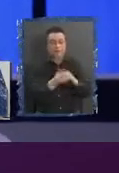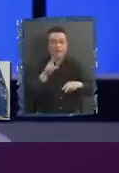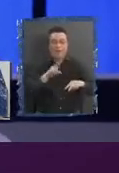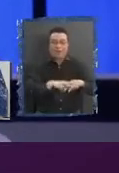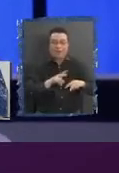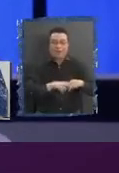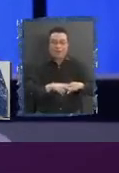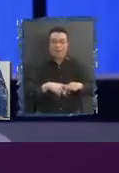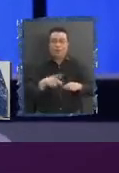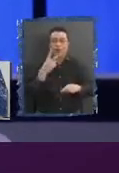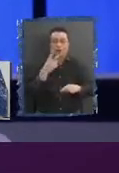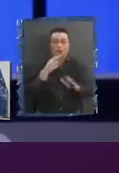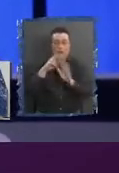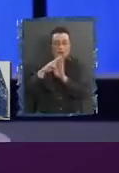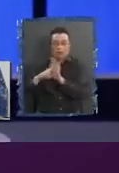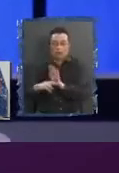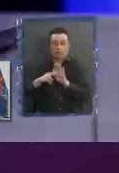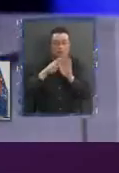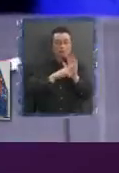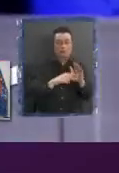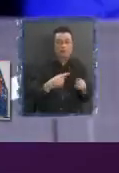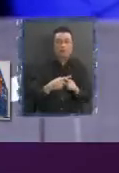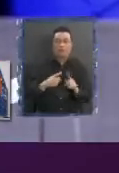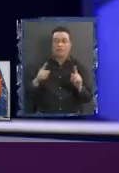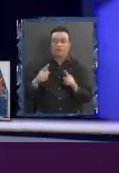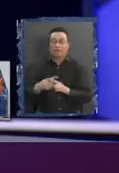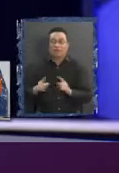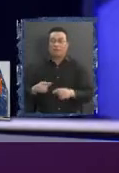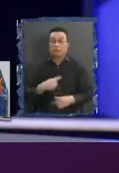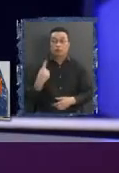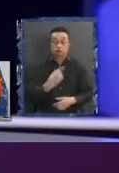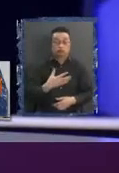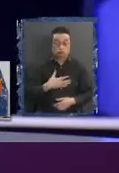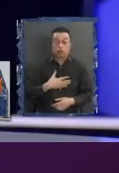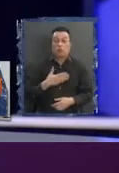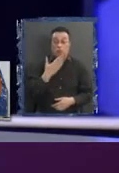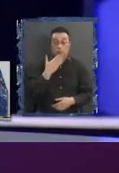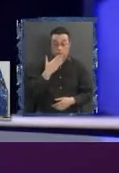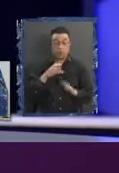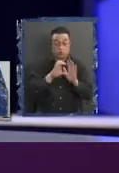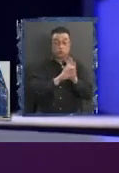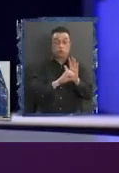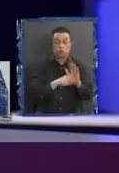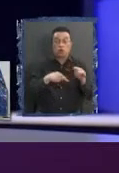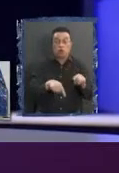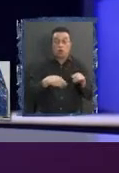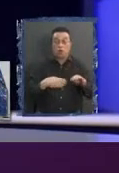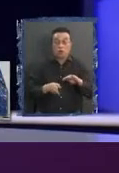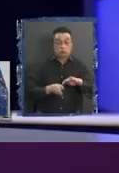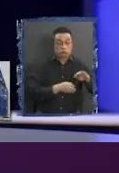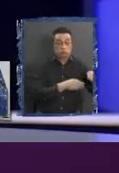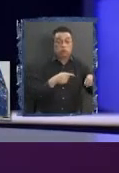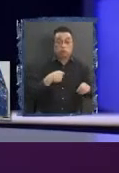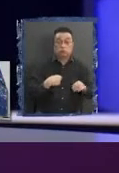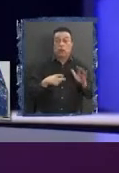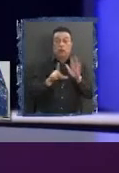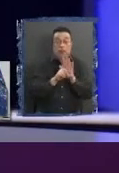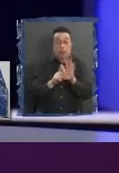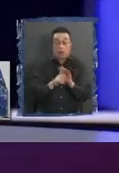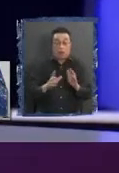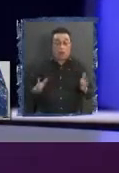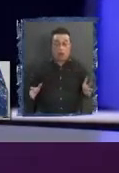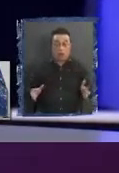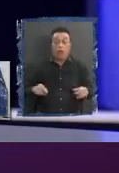son dos reglas distintas. Nosotros también fuimos elegidos con la Constitución que estamos dejando de lado y nosotros somos legítimos. Por lo tanto,